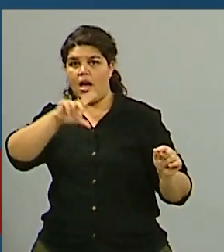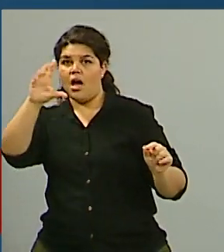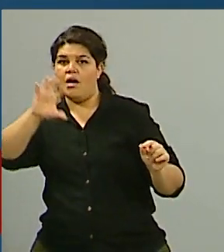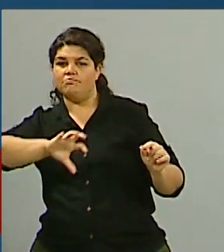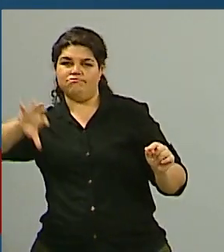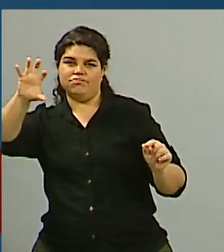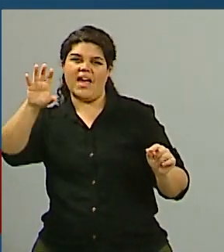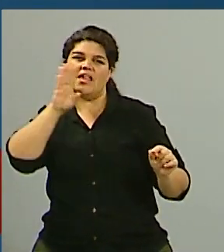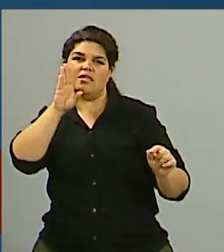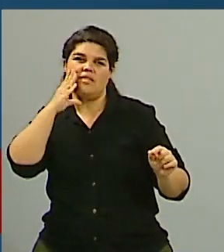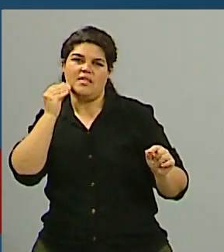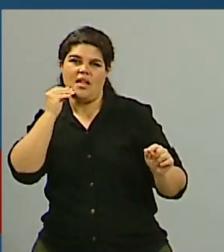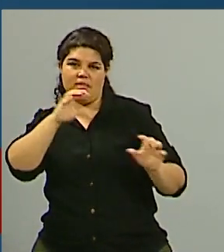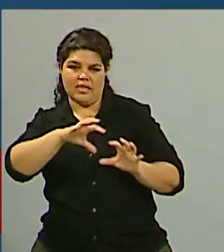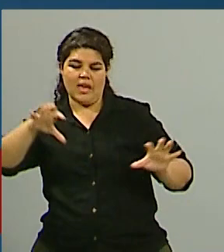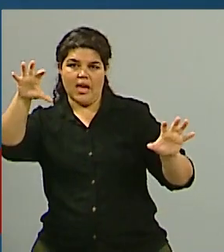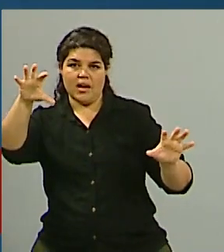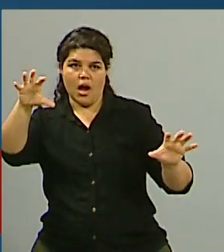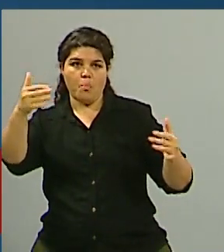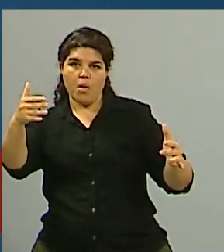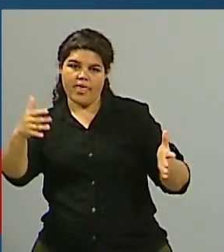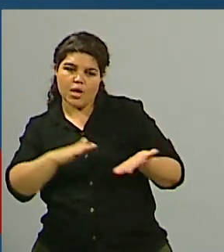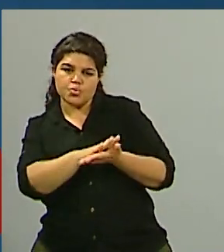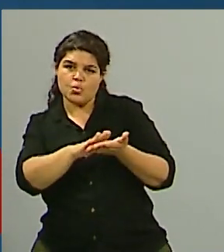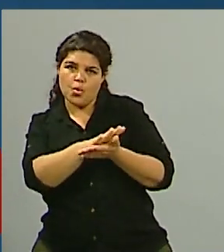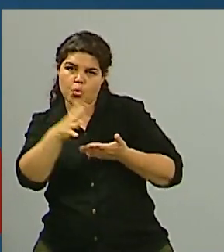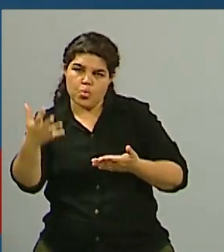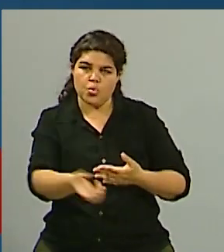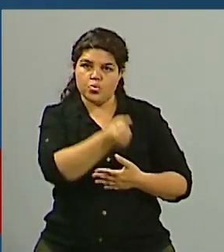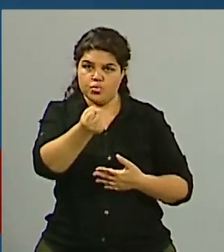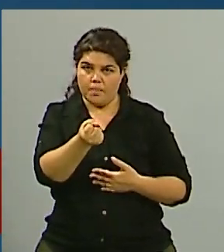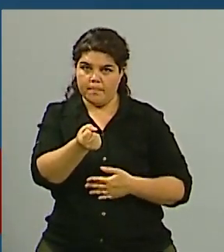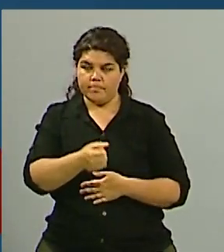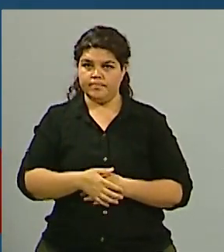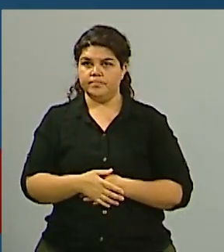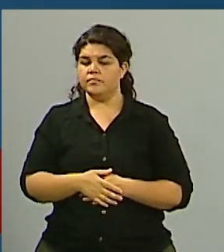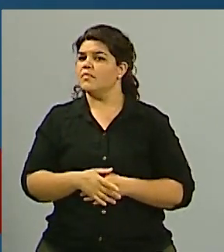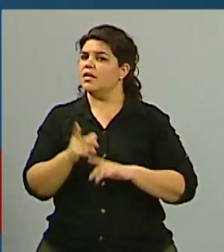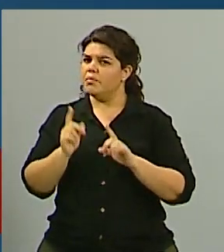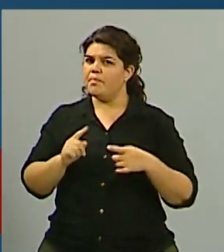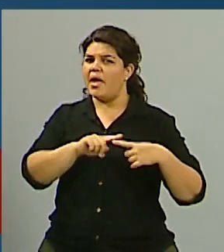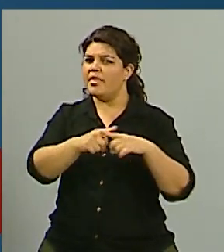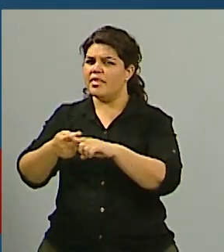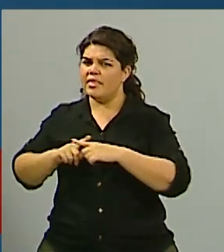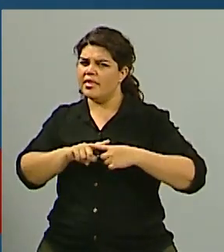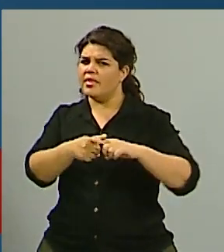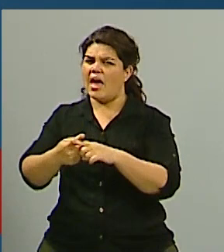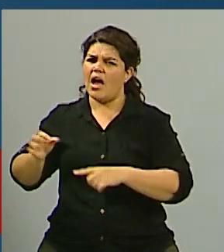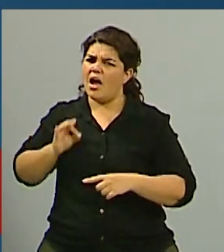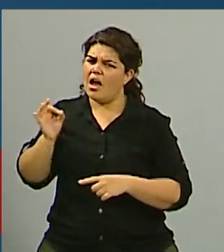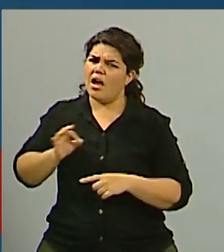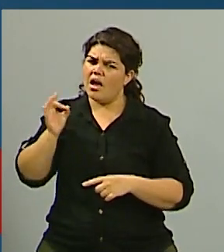Hablando específicamente de esa disputa, la que hace referencia y en la que obviamente se viene trabajando durante muchos años,